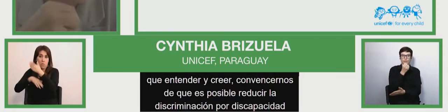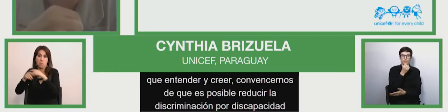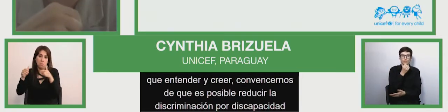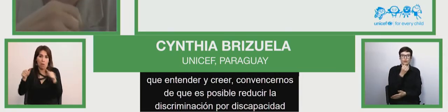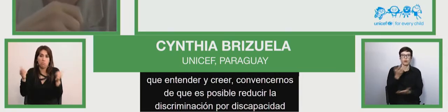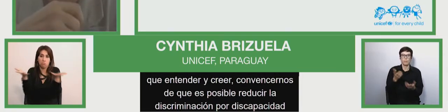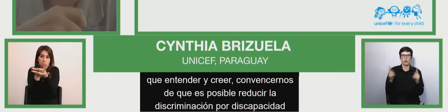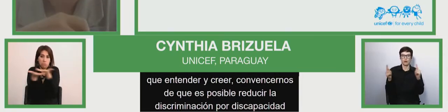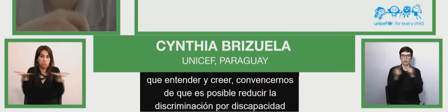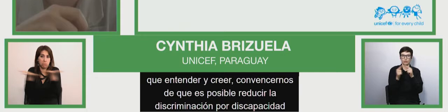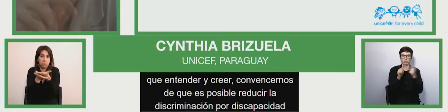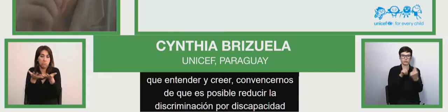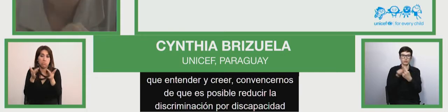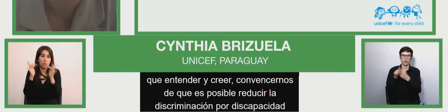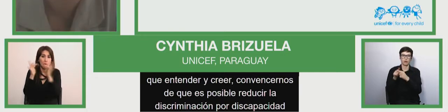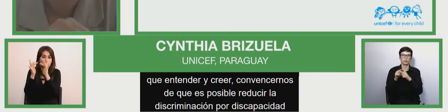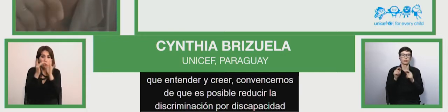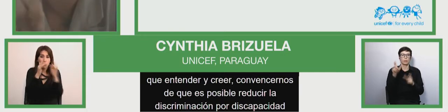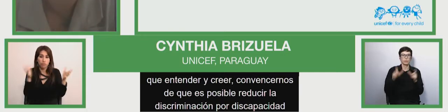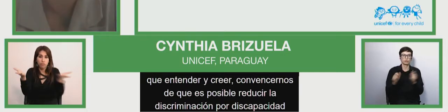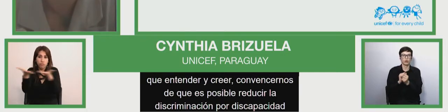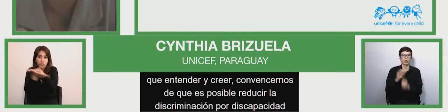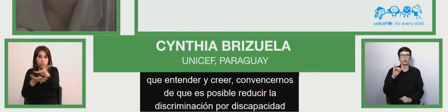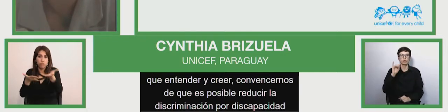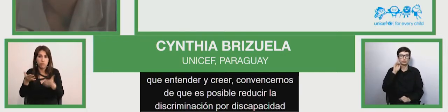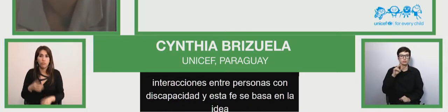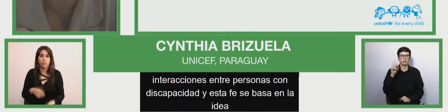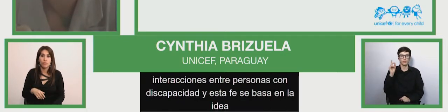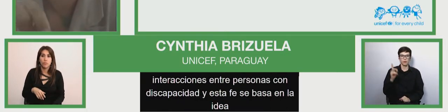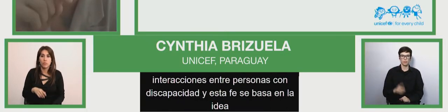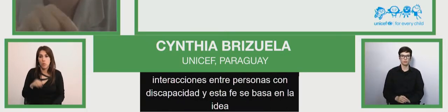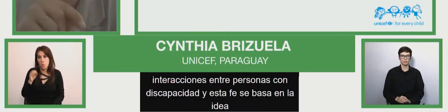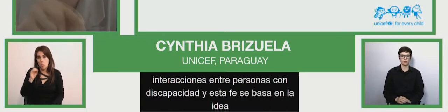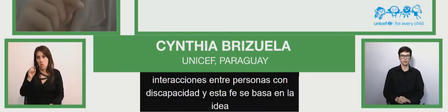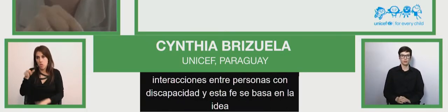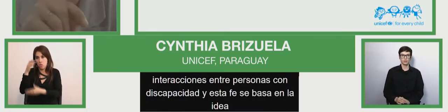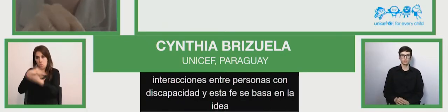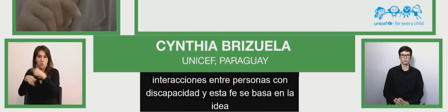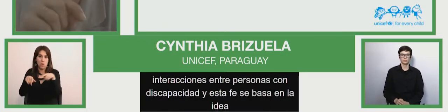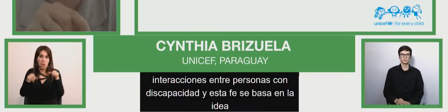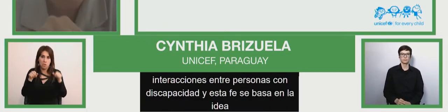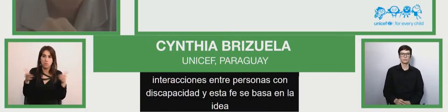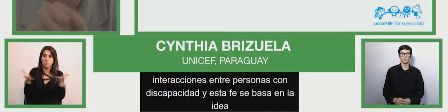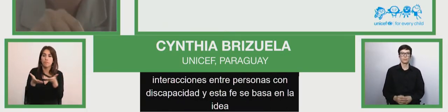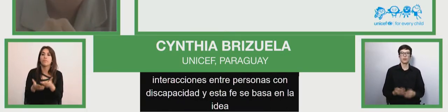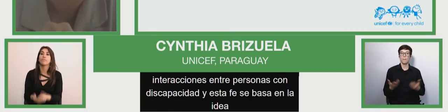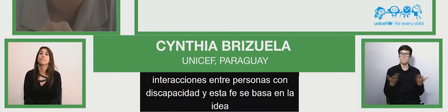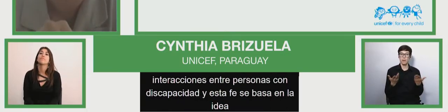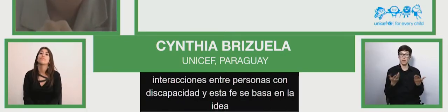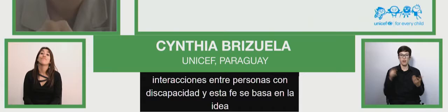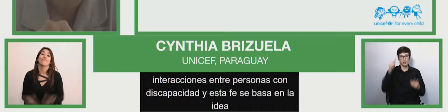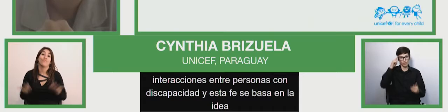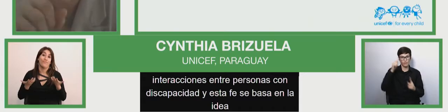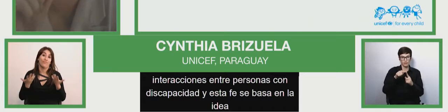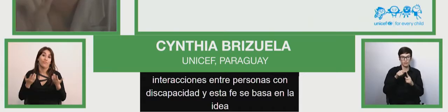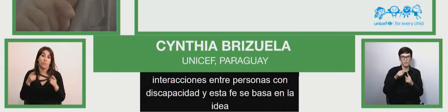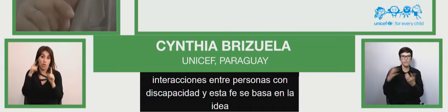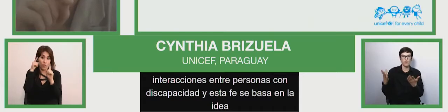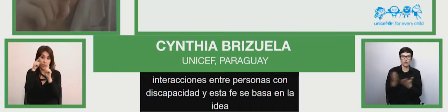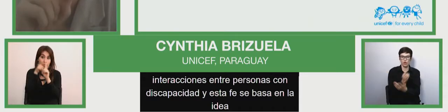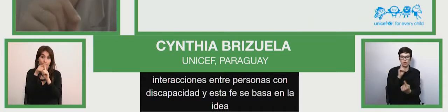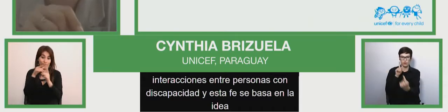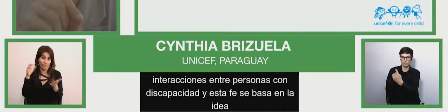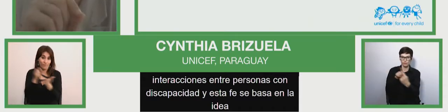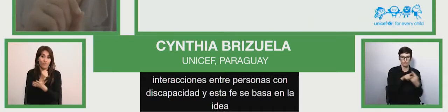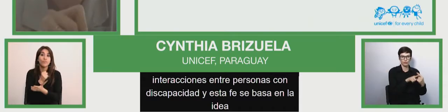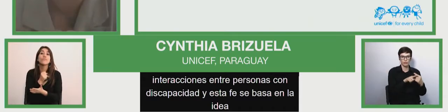contacto y la integración de personas con y sin discapacidad. Con la expectativa de que ese contacto reducirá